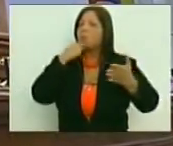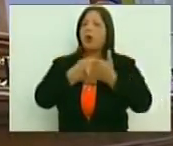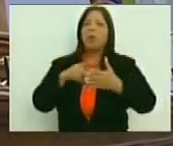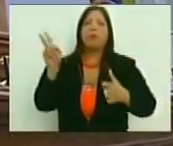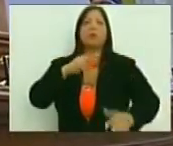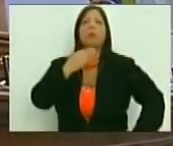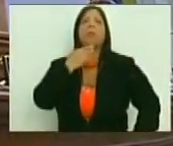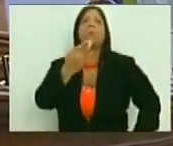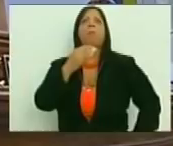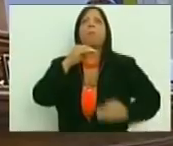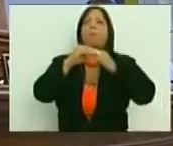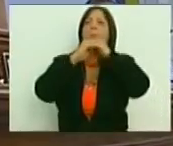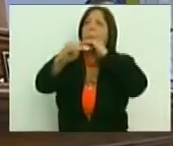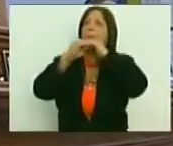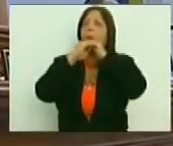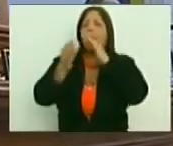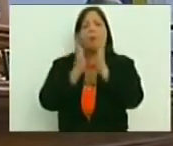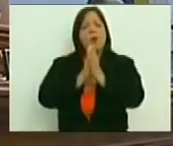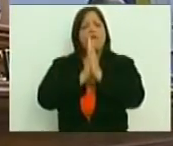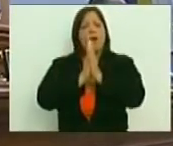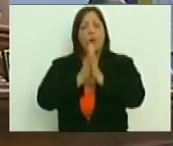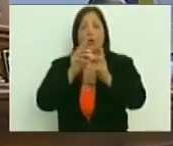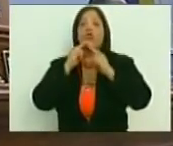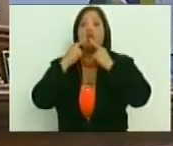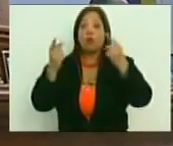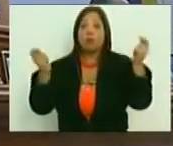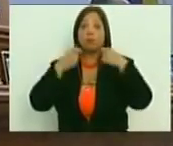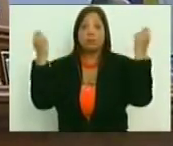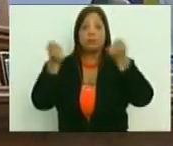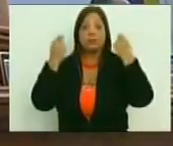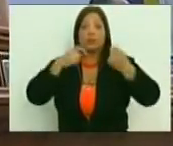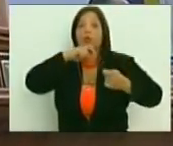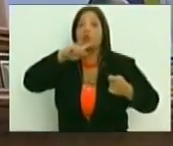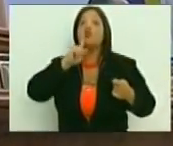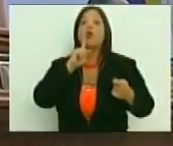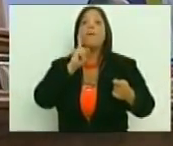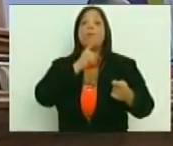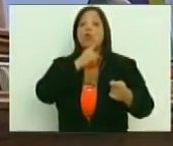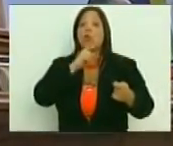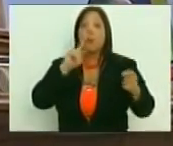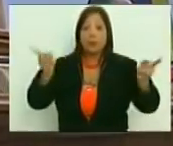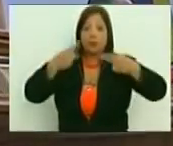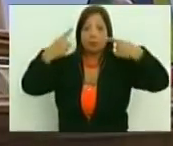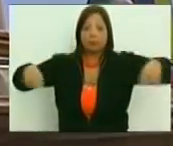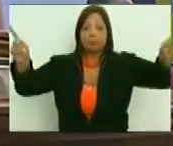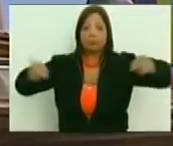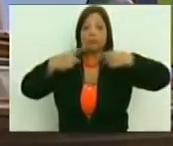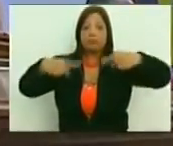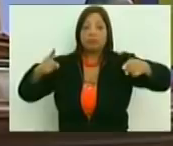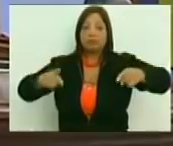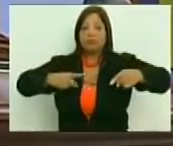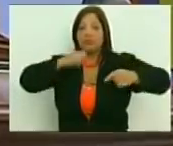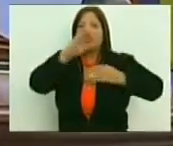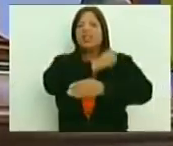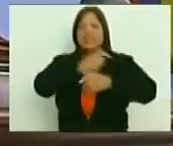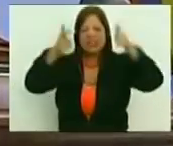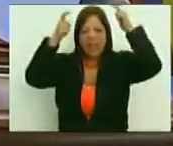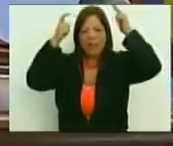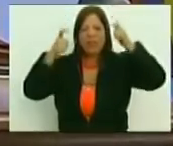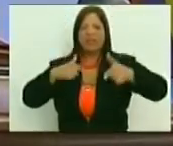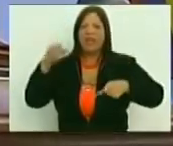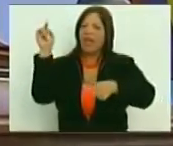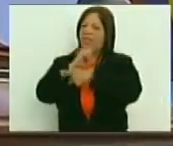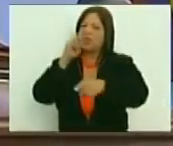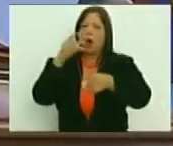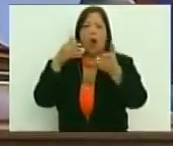Venezuela. Yo pido que, de verdad, que se repatrie de nuevo a este señor, a este director de orquesta, que ese sí es chavista y no es traidor